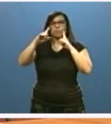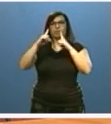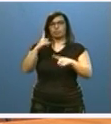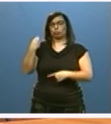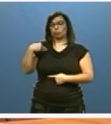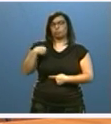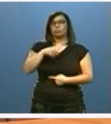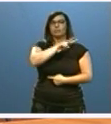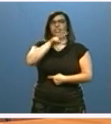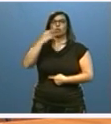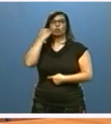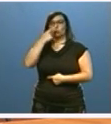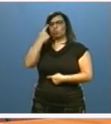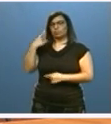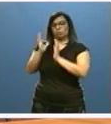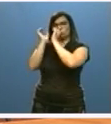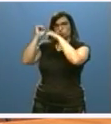22 de julio de 2015.